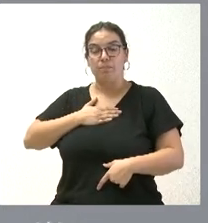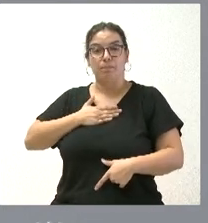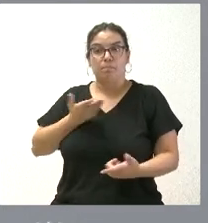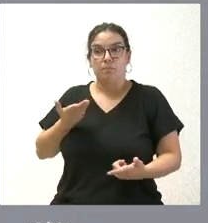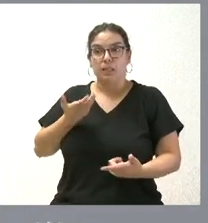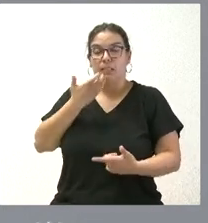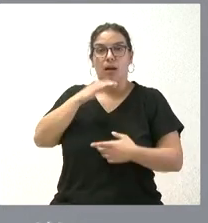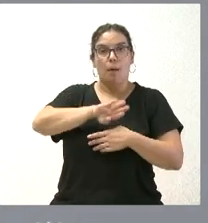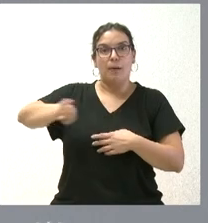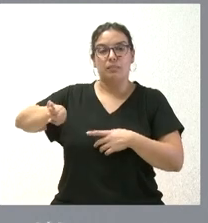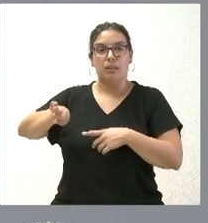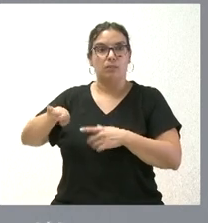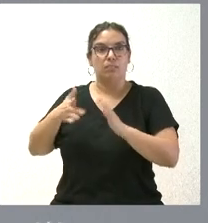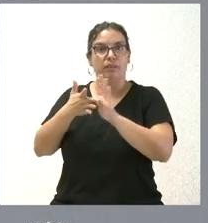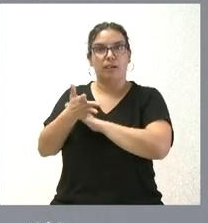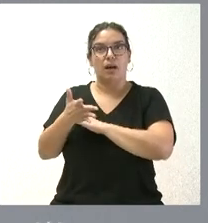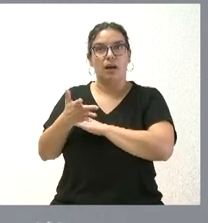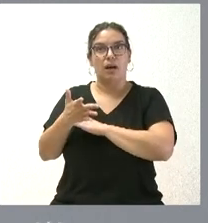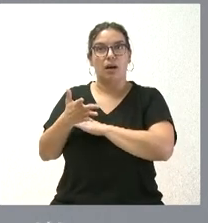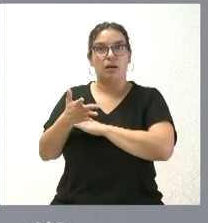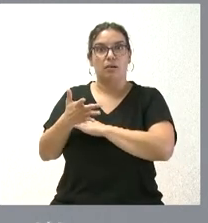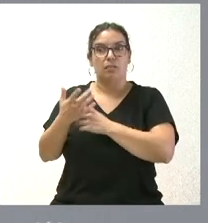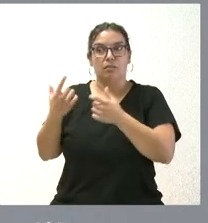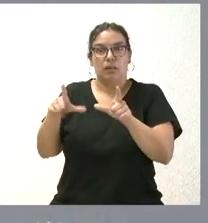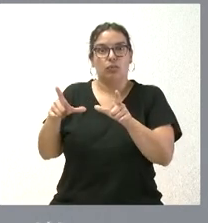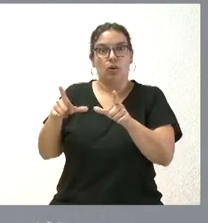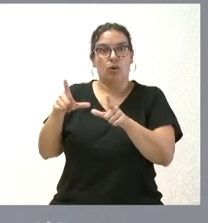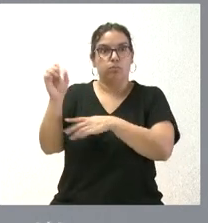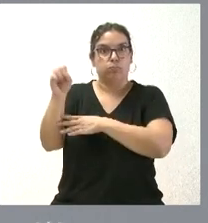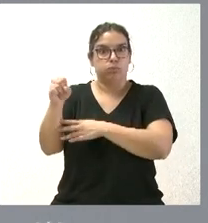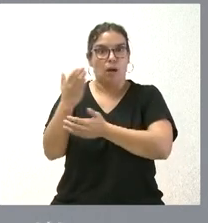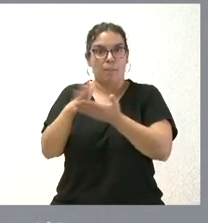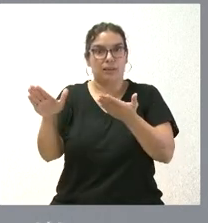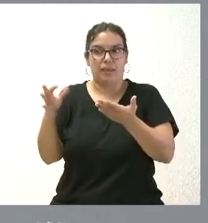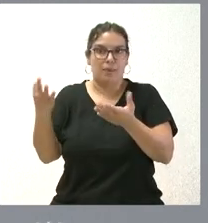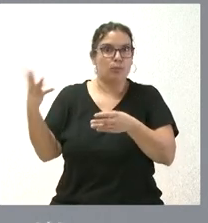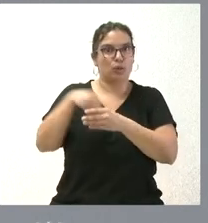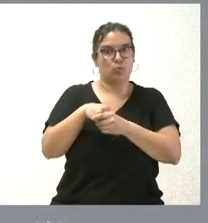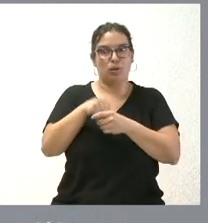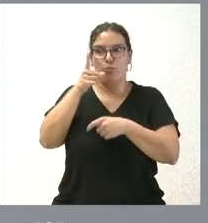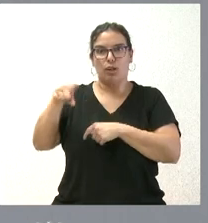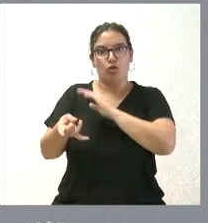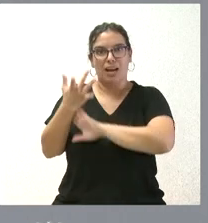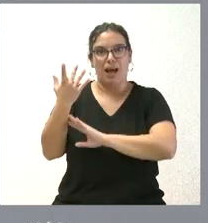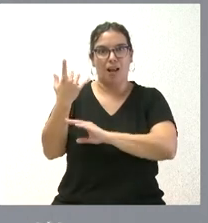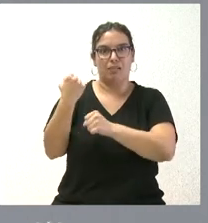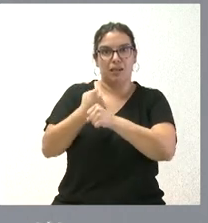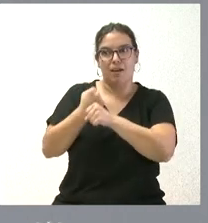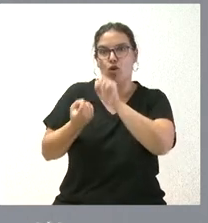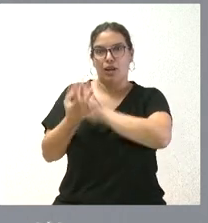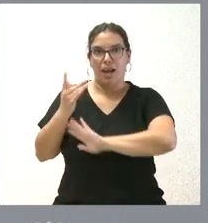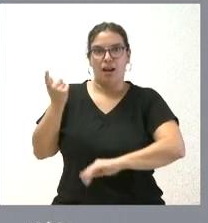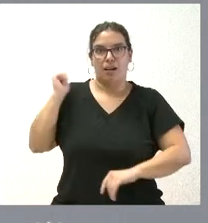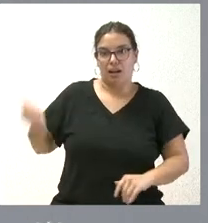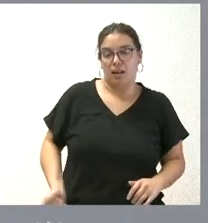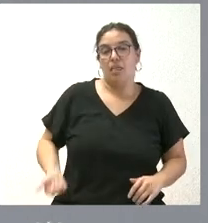de la oferta a este sector. Esto es algo fácil de entender. Lógicamente, unos padres